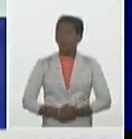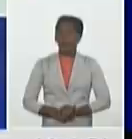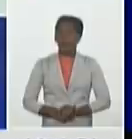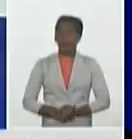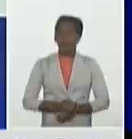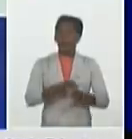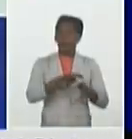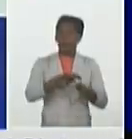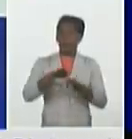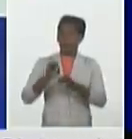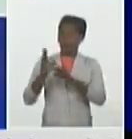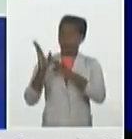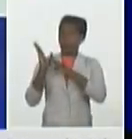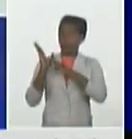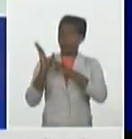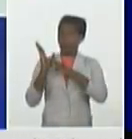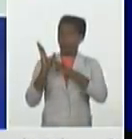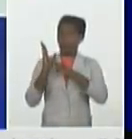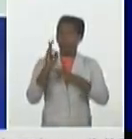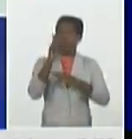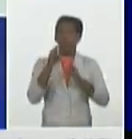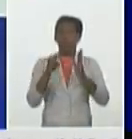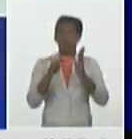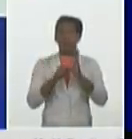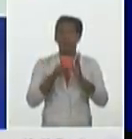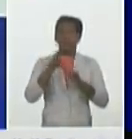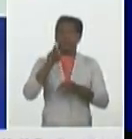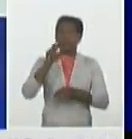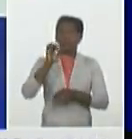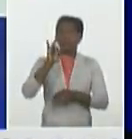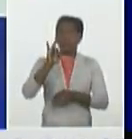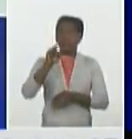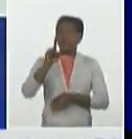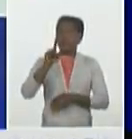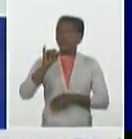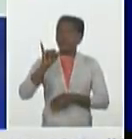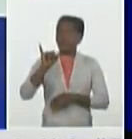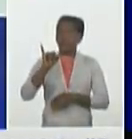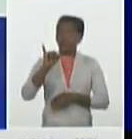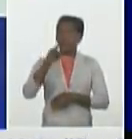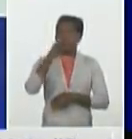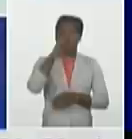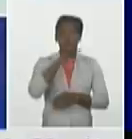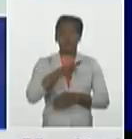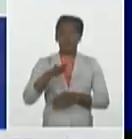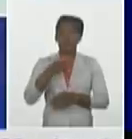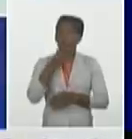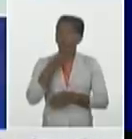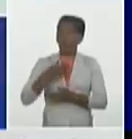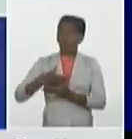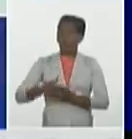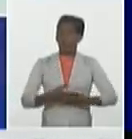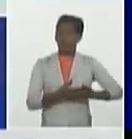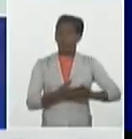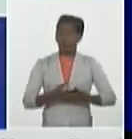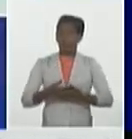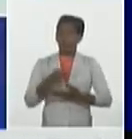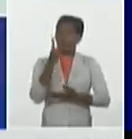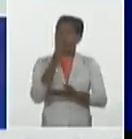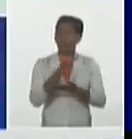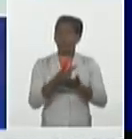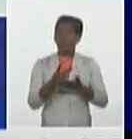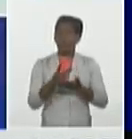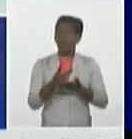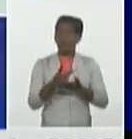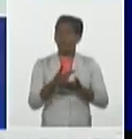2717 casos pediátricos en los últimos 15 días y un promedio que se incrementa en relación con el